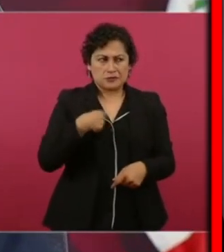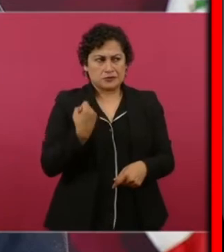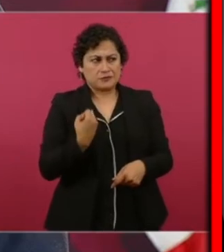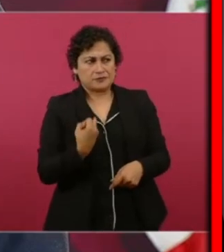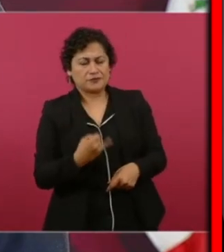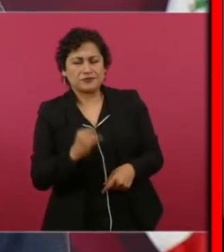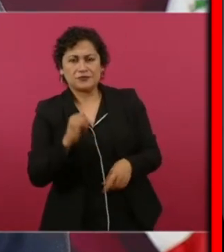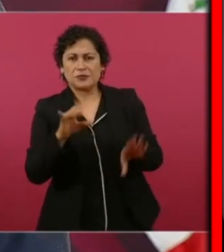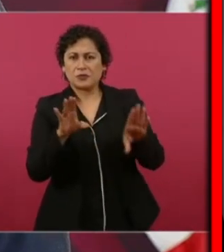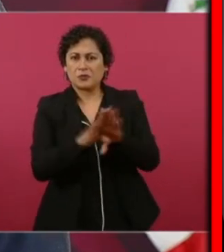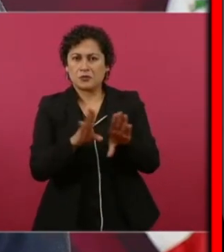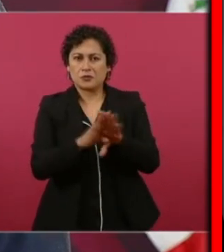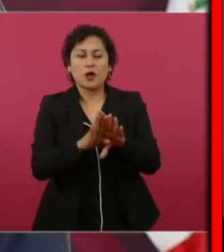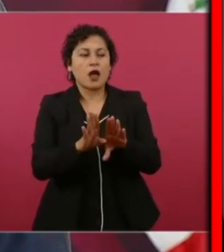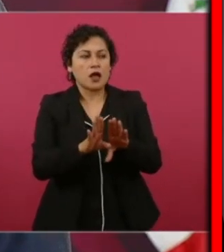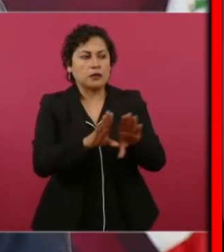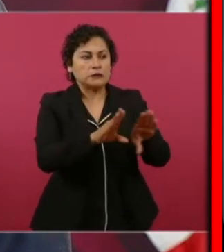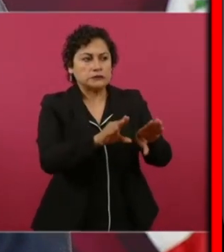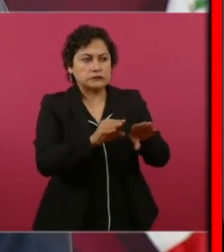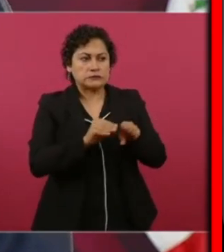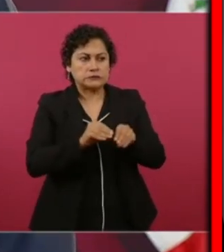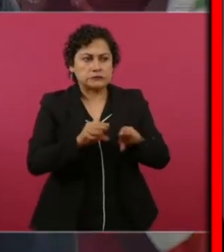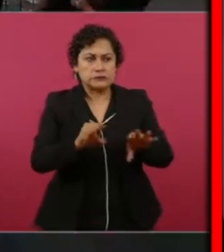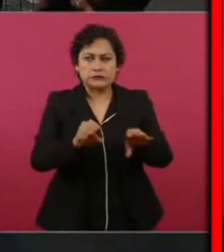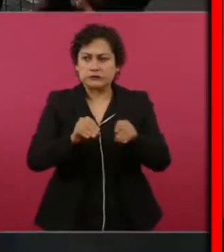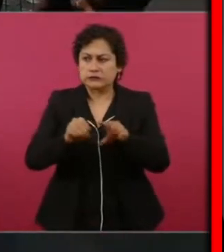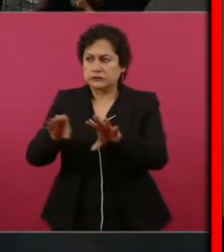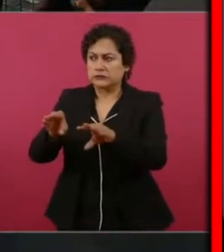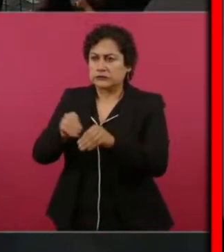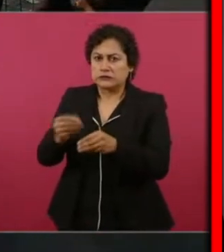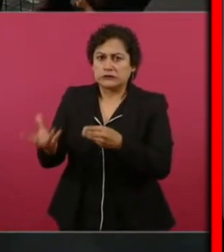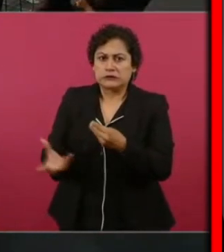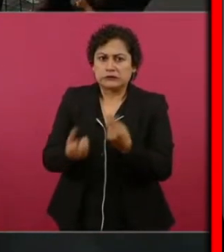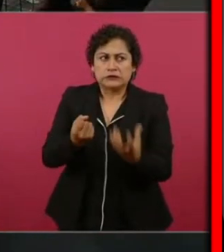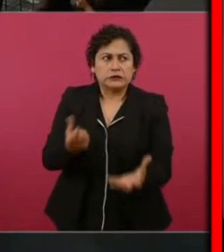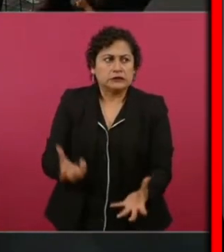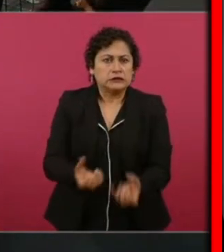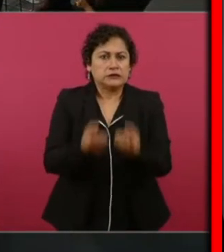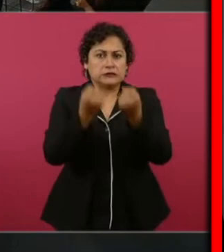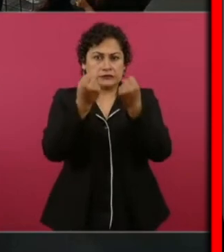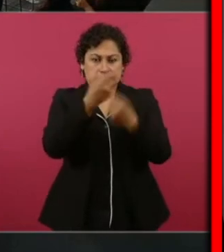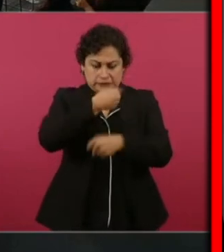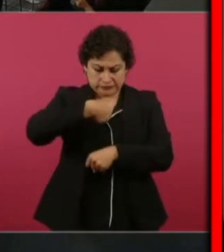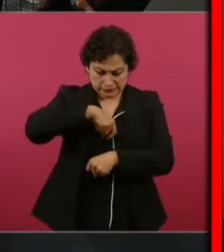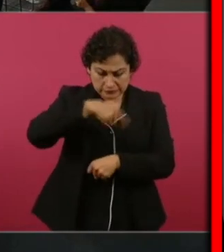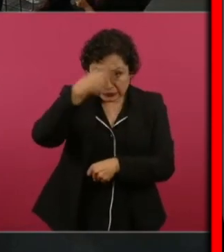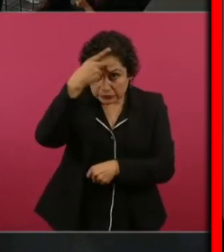el caso de la industria